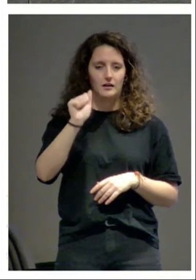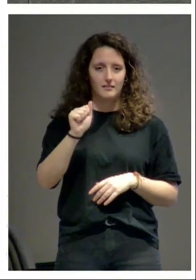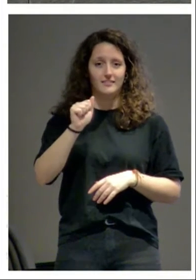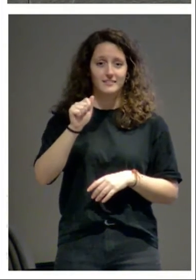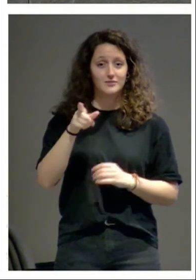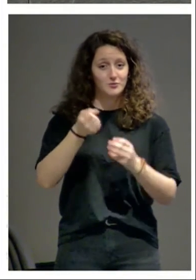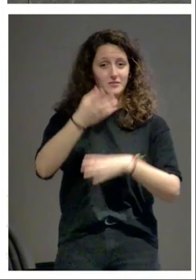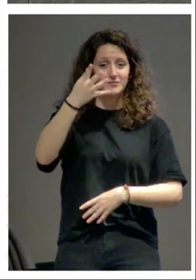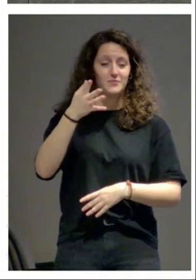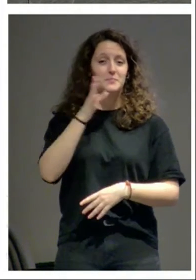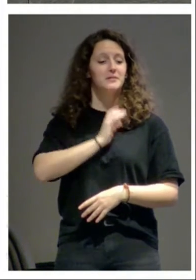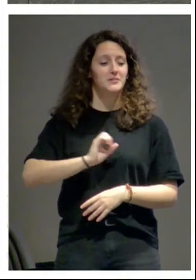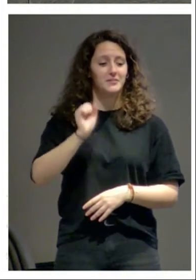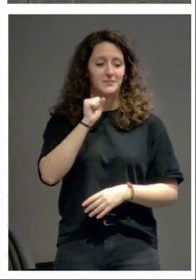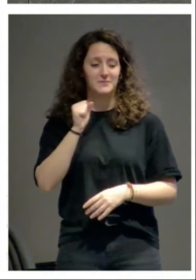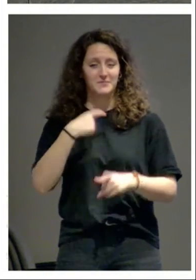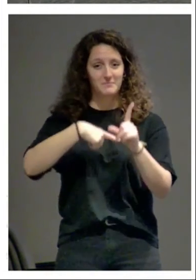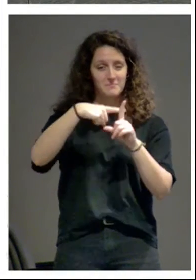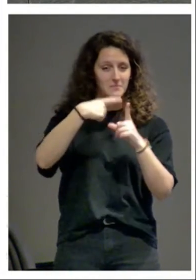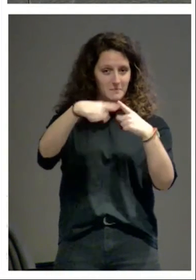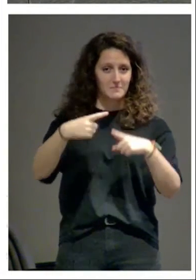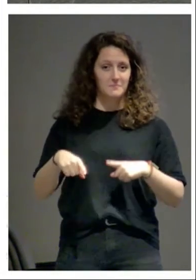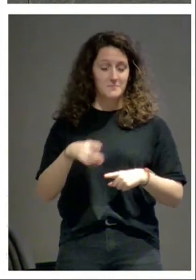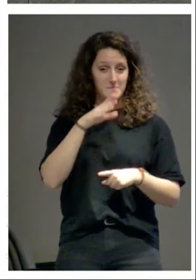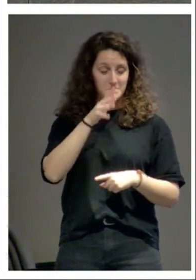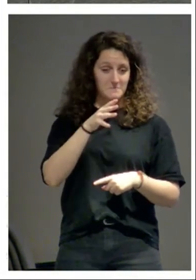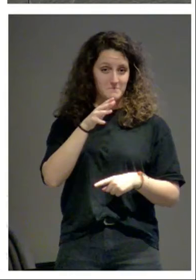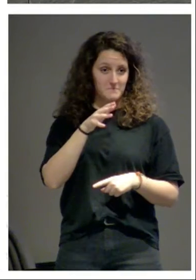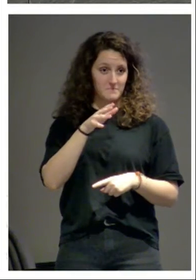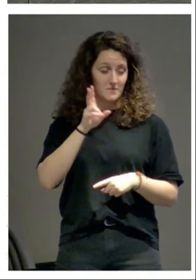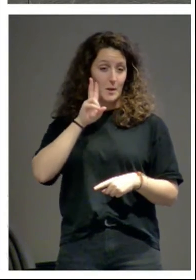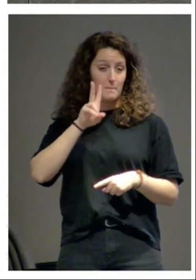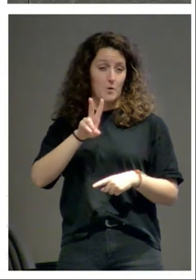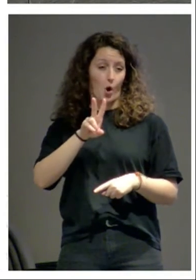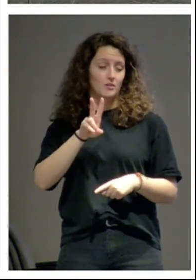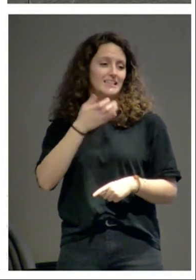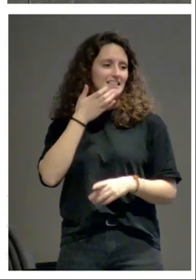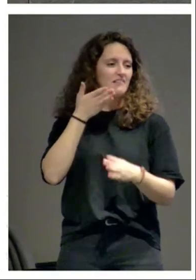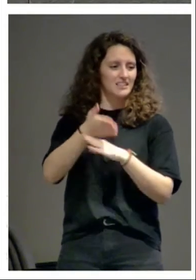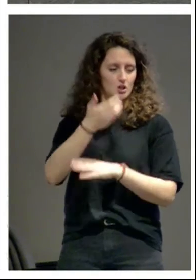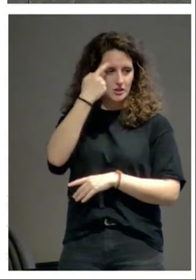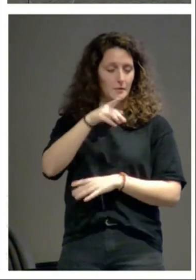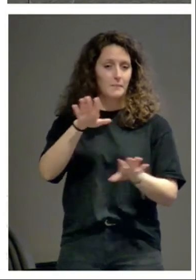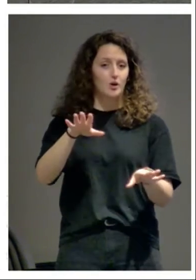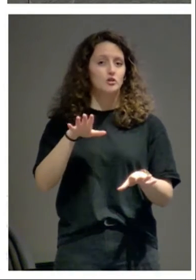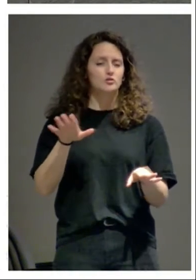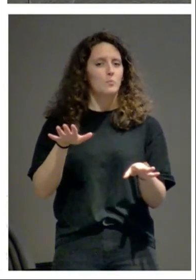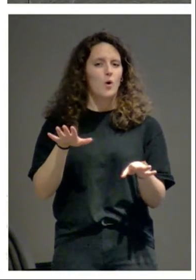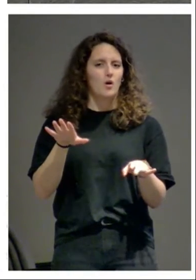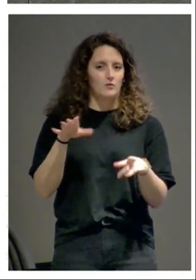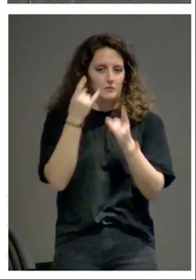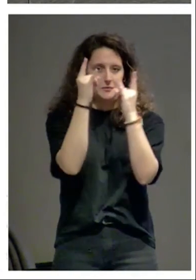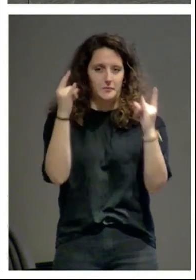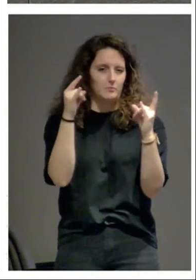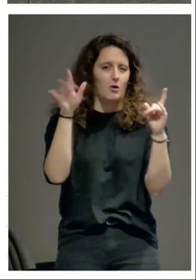impresionante aquí ven distintos como primero no se veía nada los que han estado en Lizaberría saben prestaban todas las zarzas se veía muy